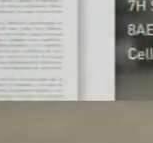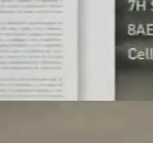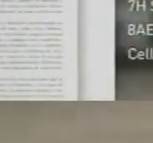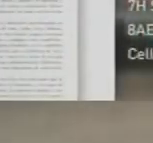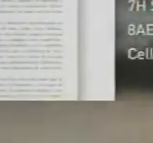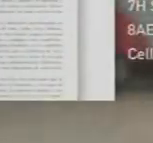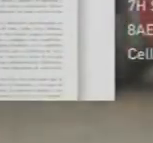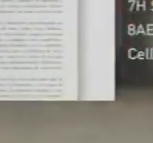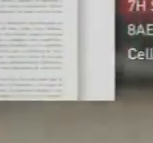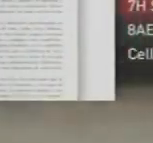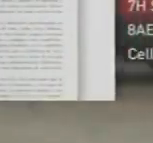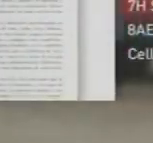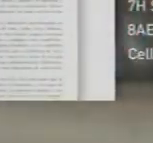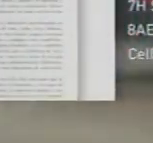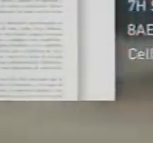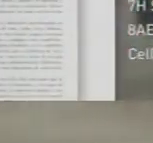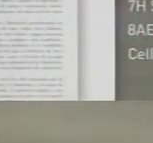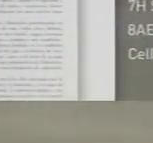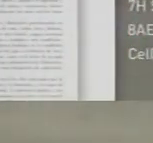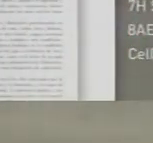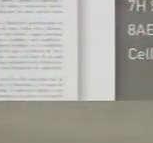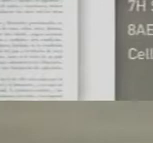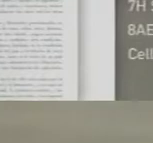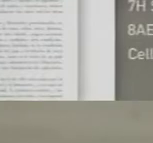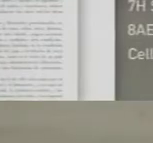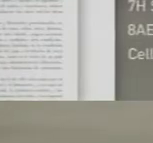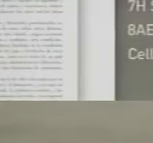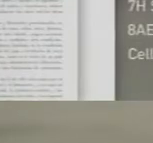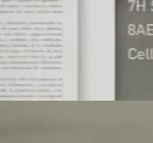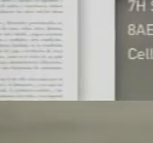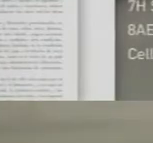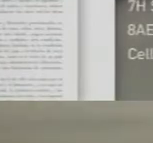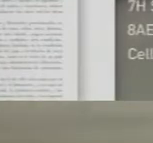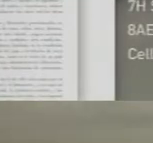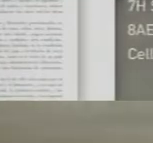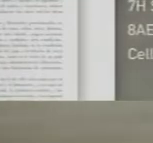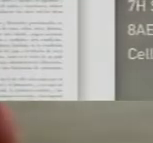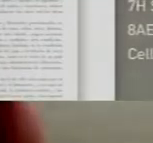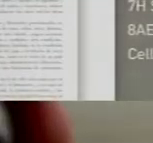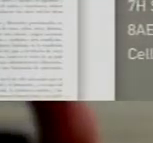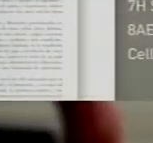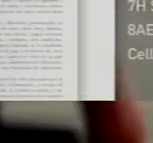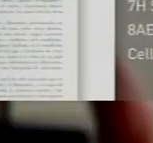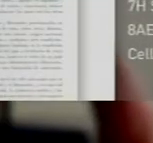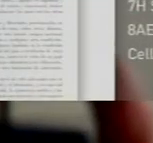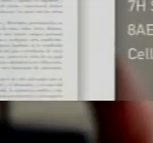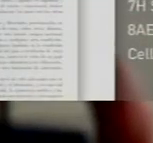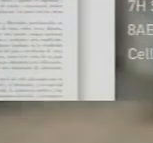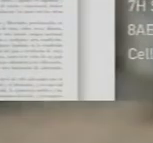Pando Paso Carrasco 758 Puente Carrasco El Pinar 801 Pando Paso Carrasco